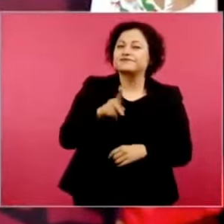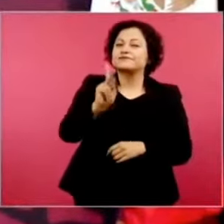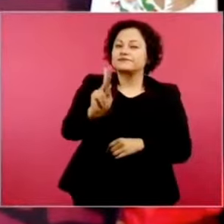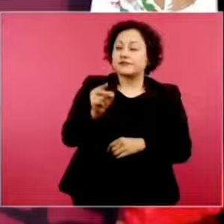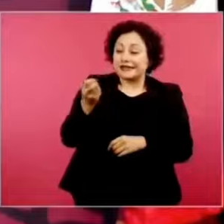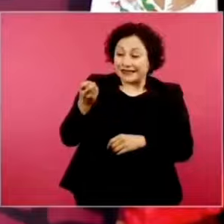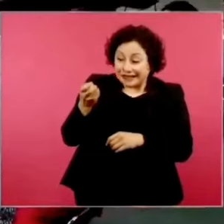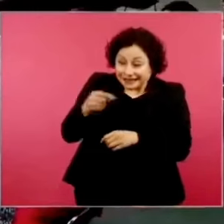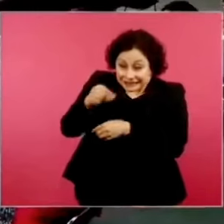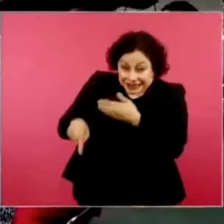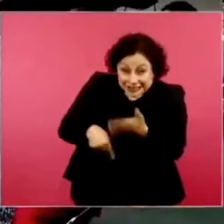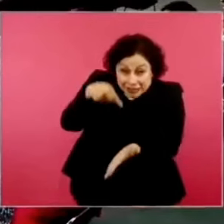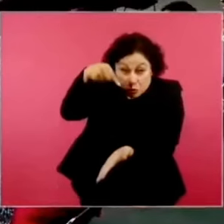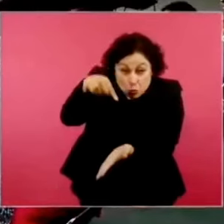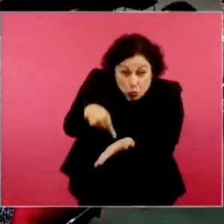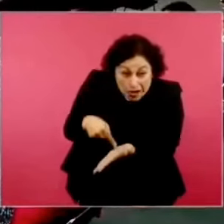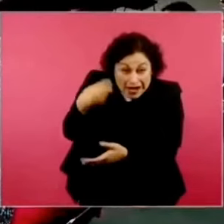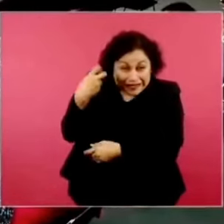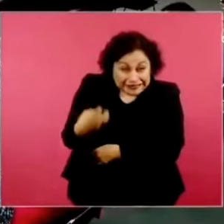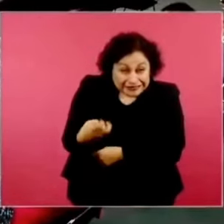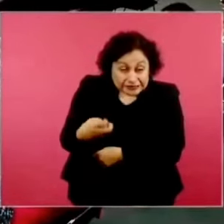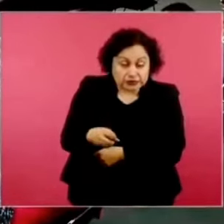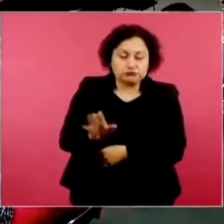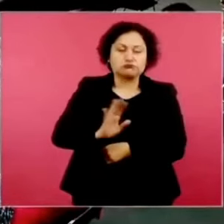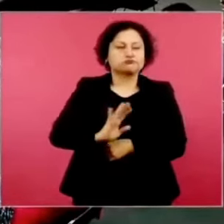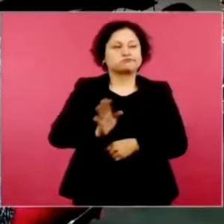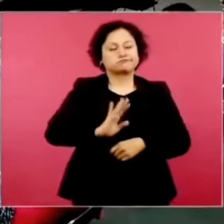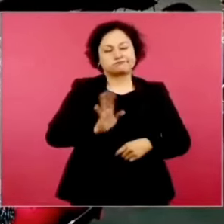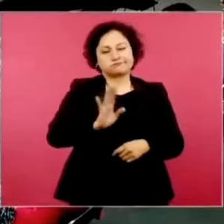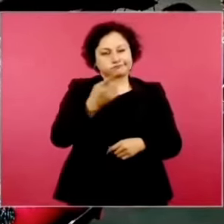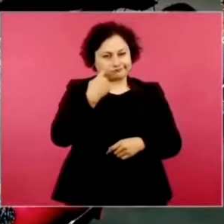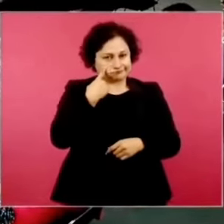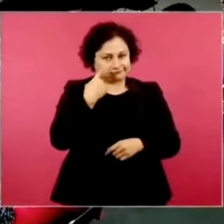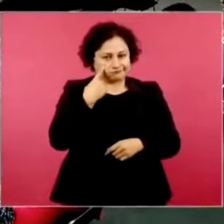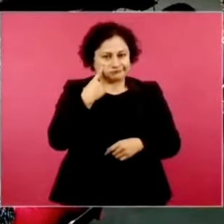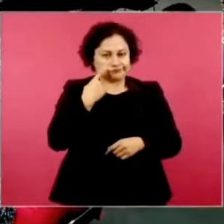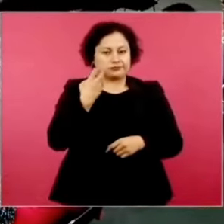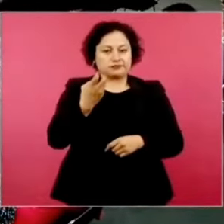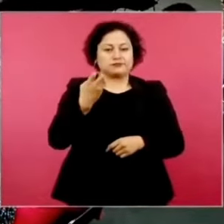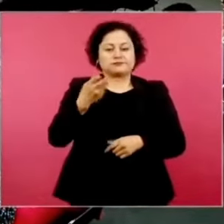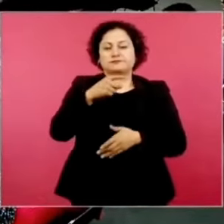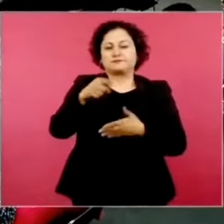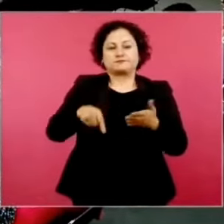o está cerca de ahí, pero no en esta zona.